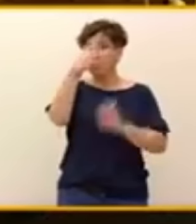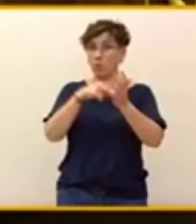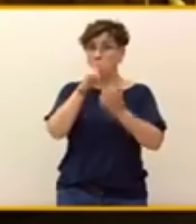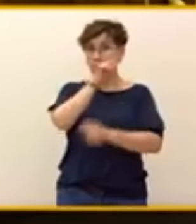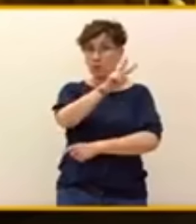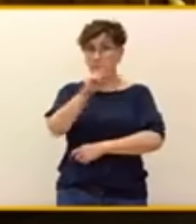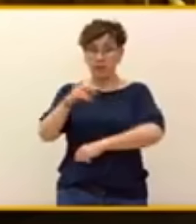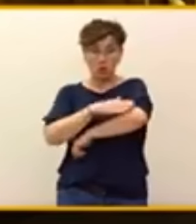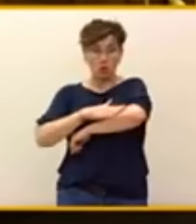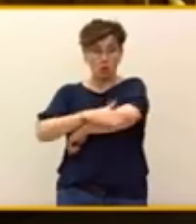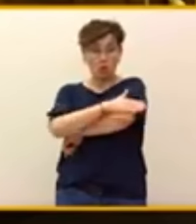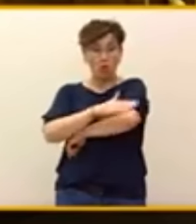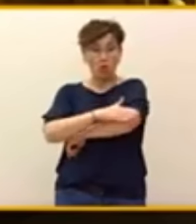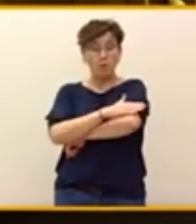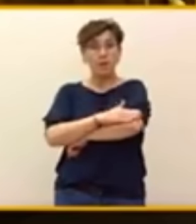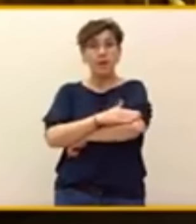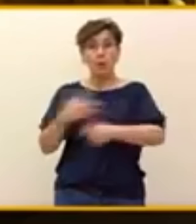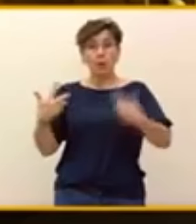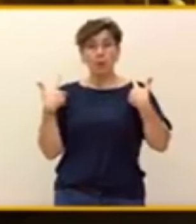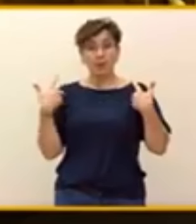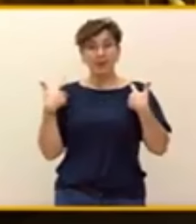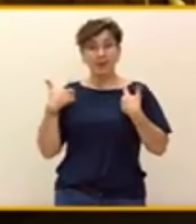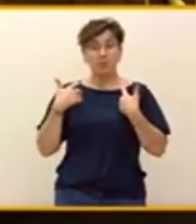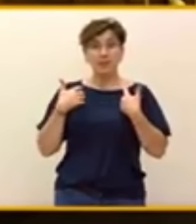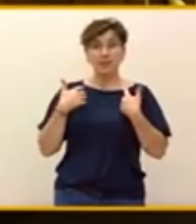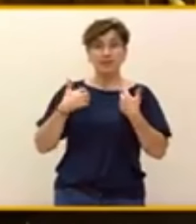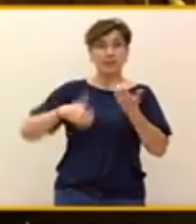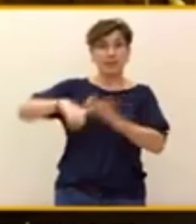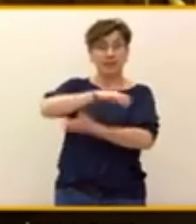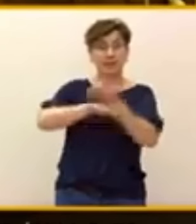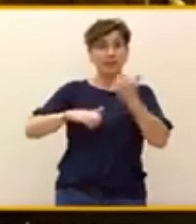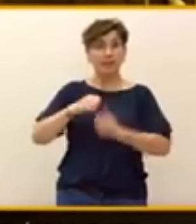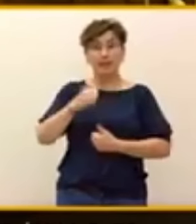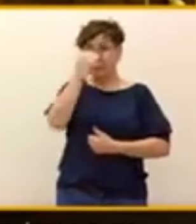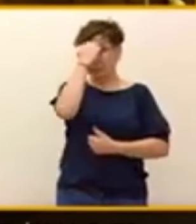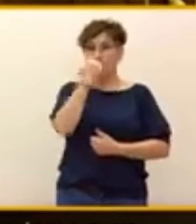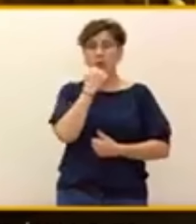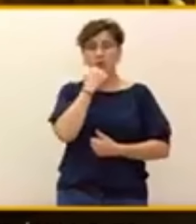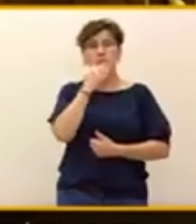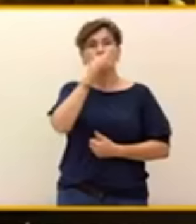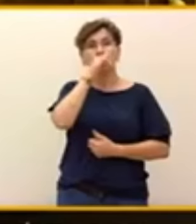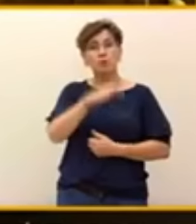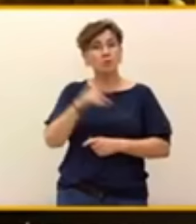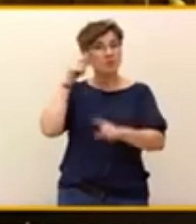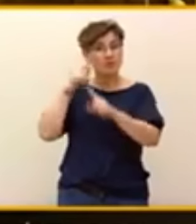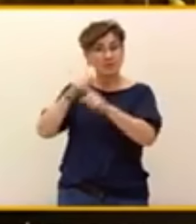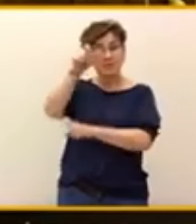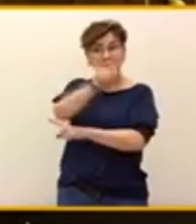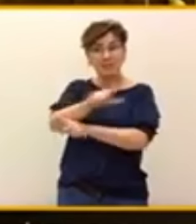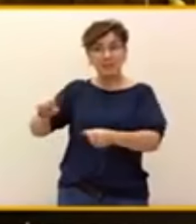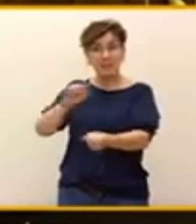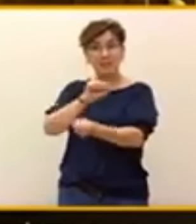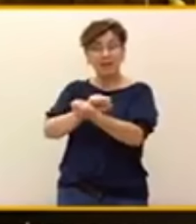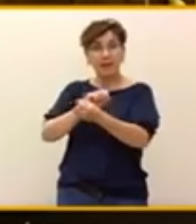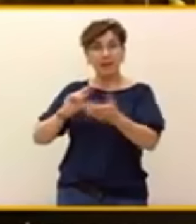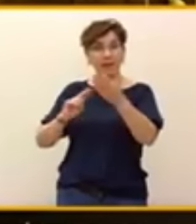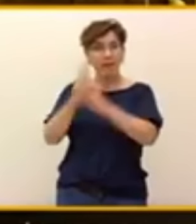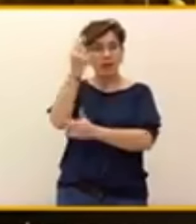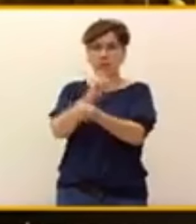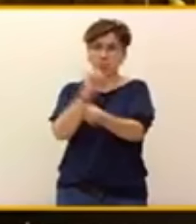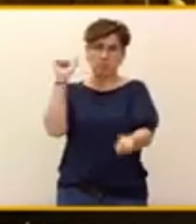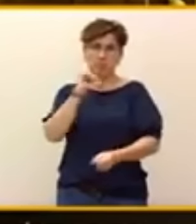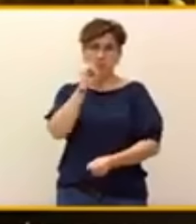a no facilitar el escarcelamiento de los terroristas de ETA. Hoy, señor presidente, le exigimos que cumplan su palabra y que